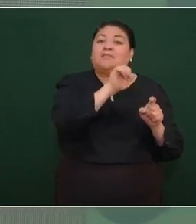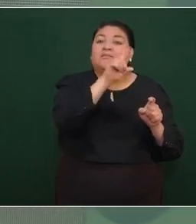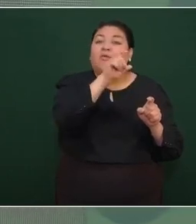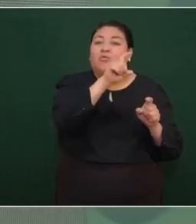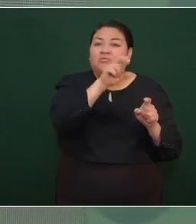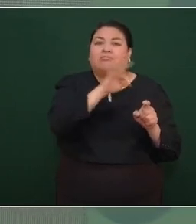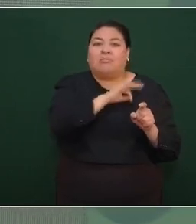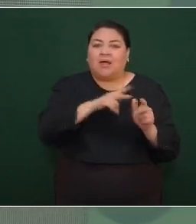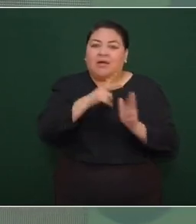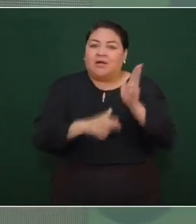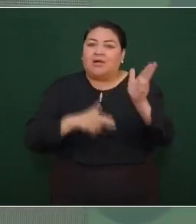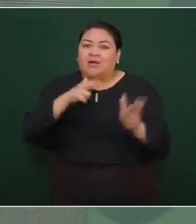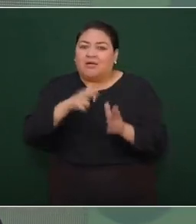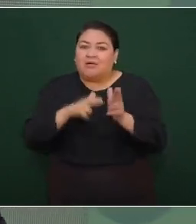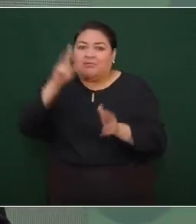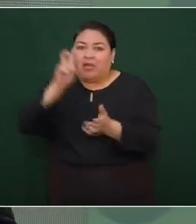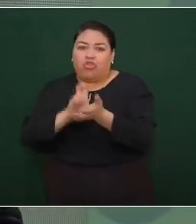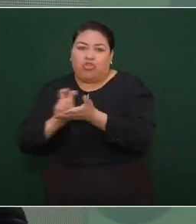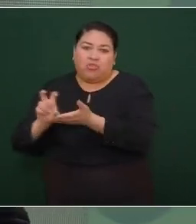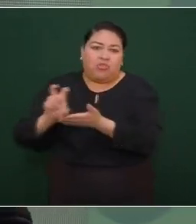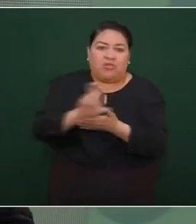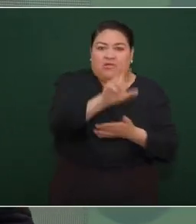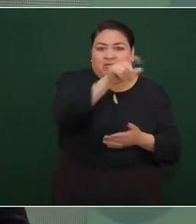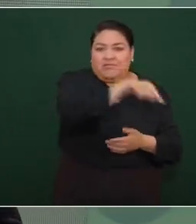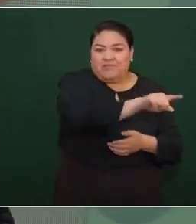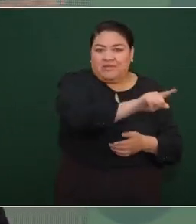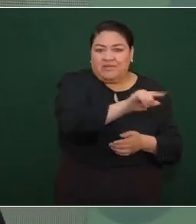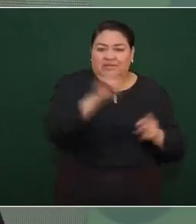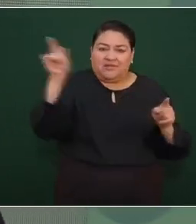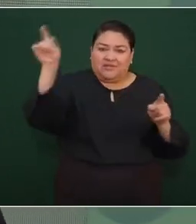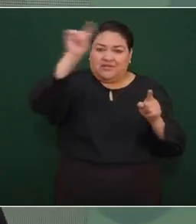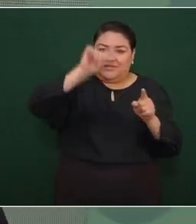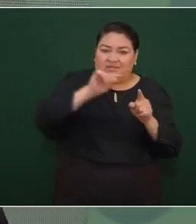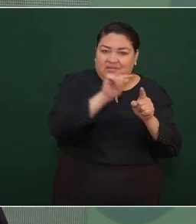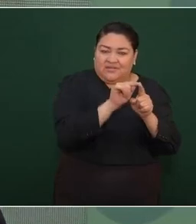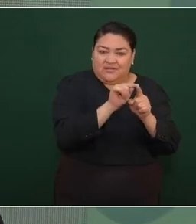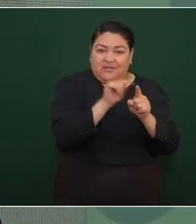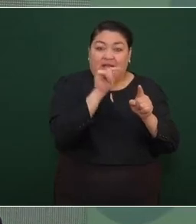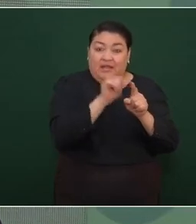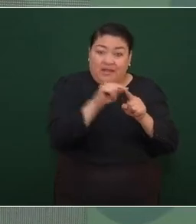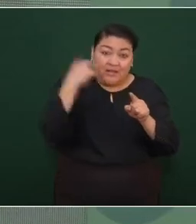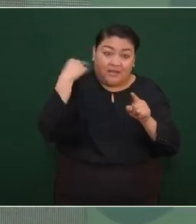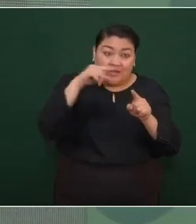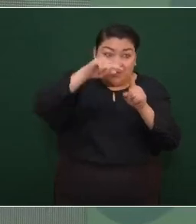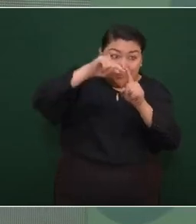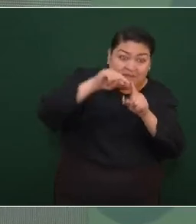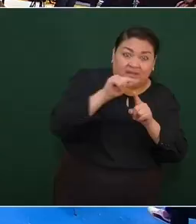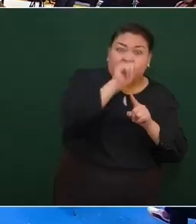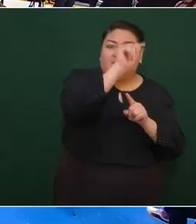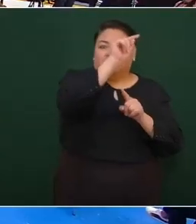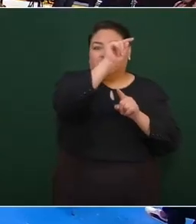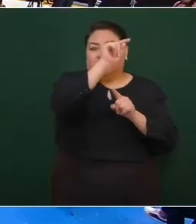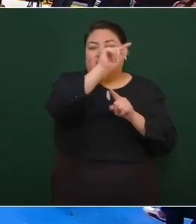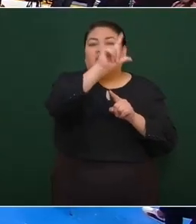y ya sería de Medias Aguas a Veracruz y de Veracruz